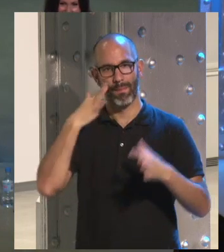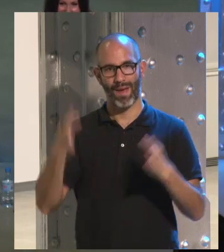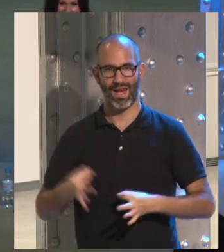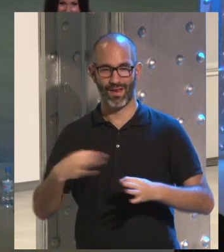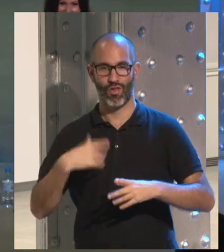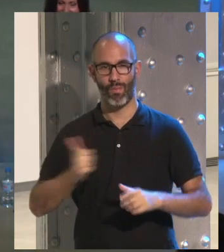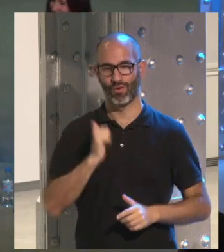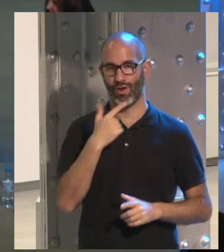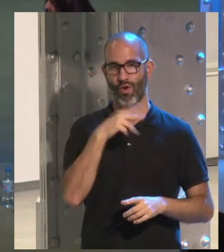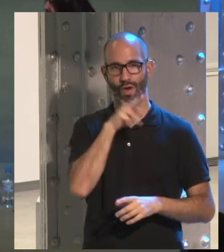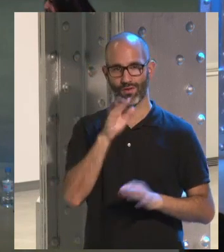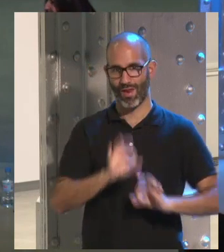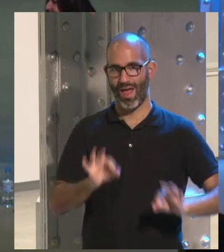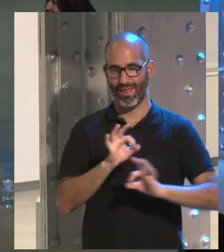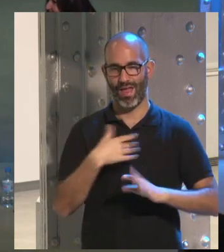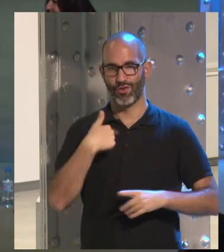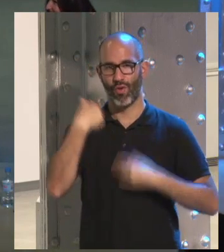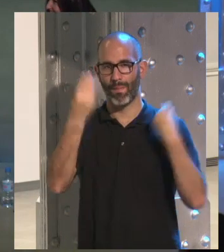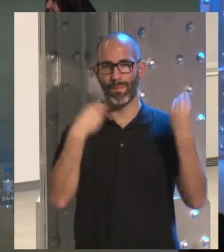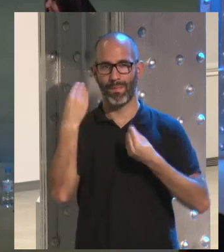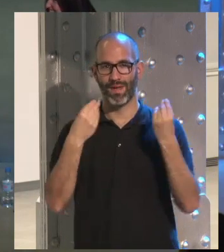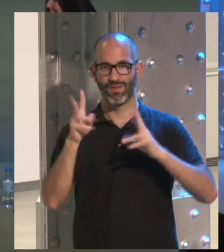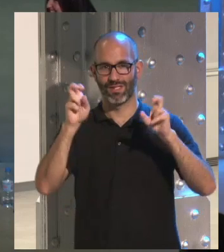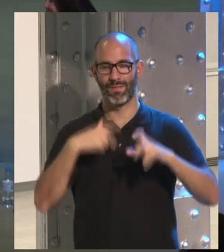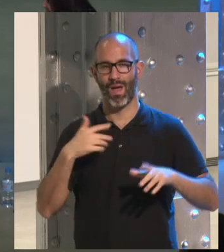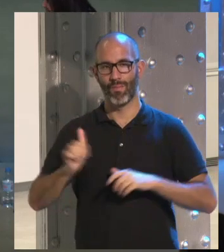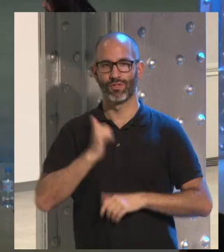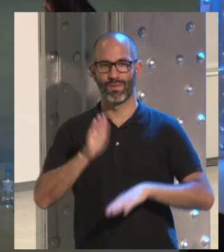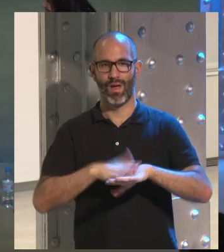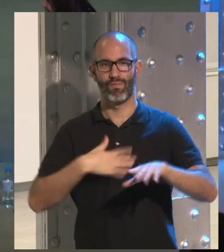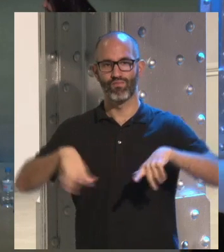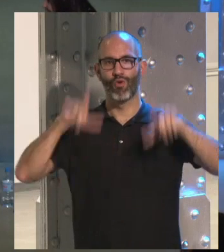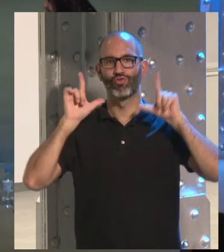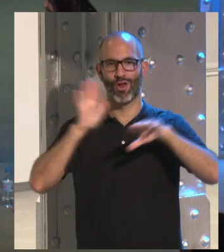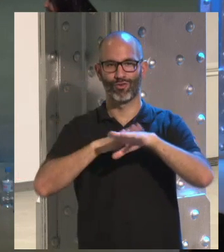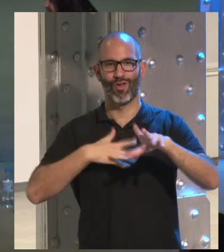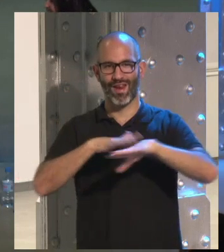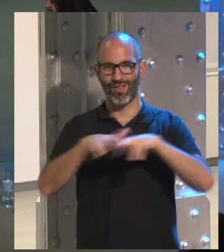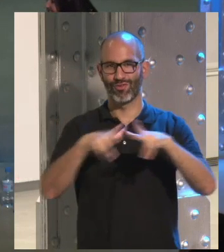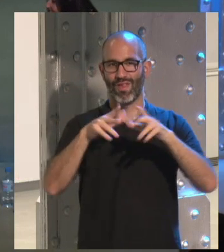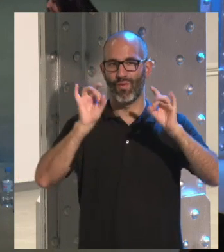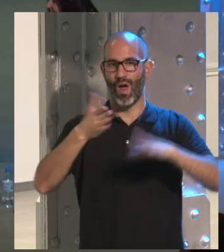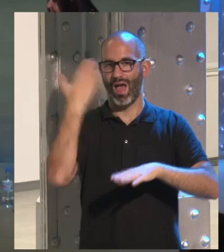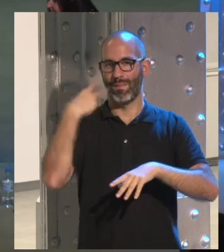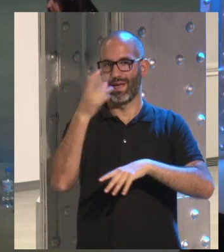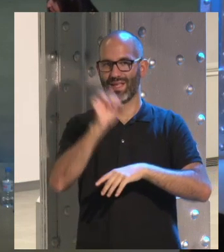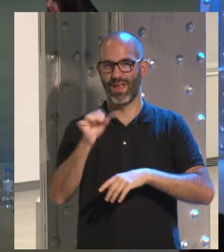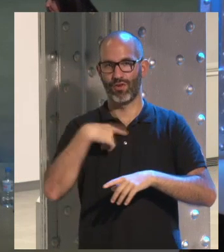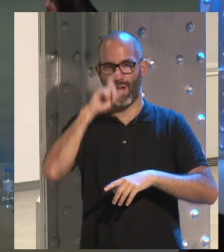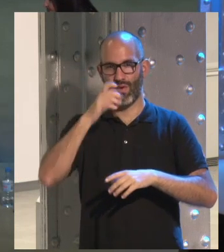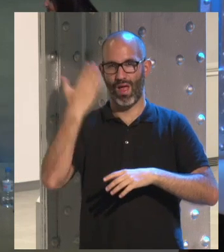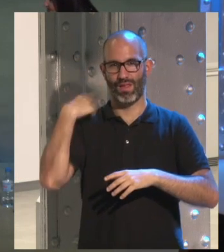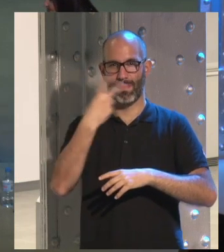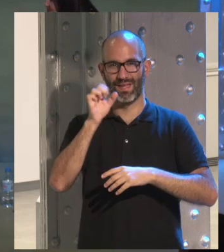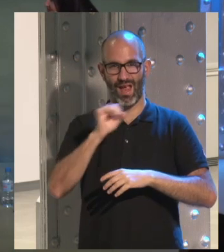yo creo que el postureo en redes sociales es igual que el postureo que había hace 20 años yo recuerdo ir en un viaje donde estábamos todos